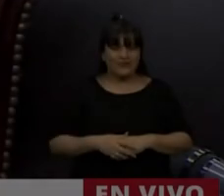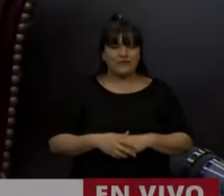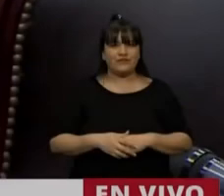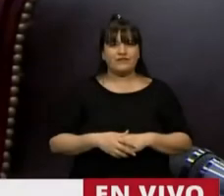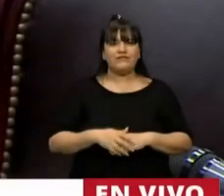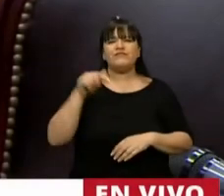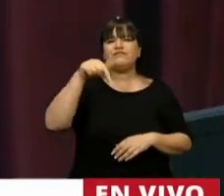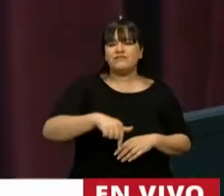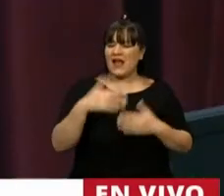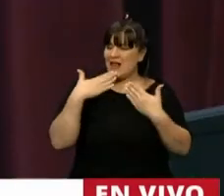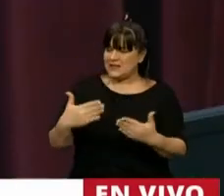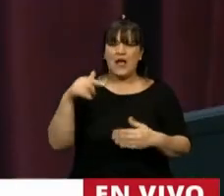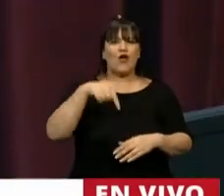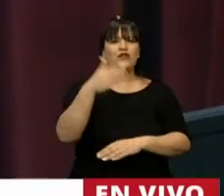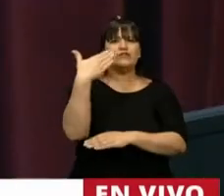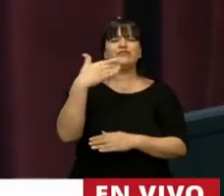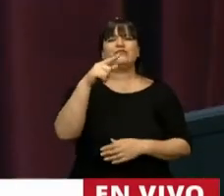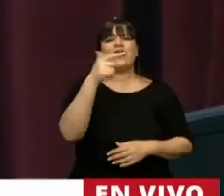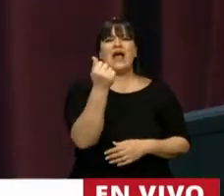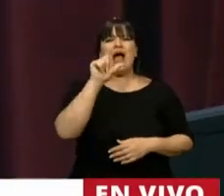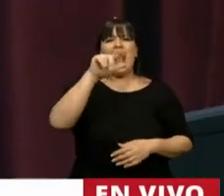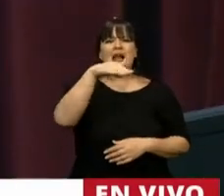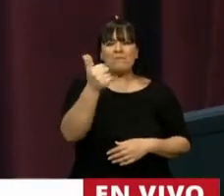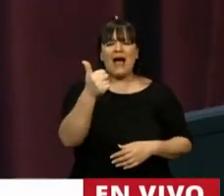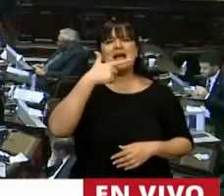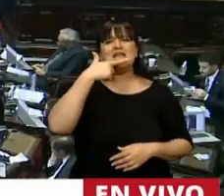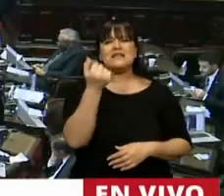En el uso de la palabra, la diputada Alma Chani Zapaga.